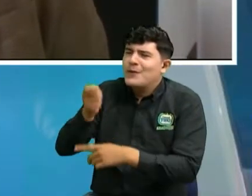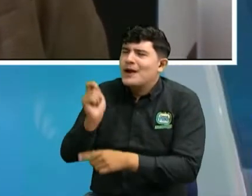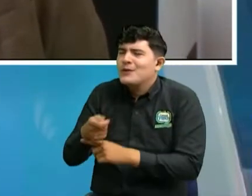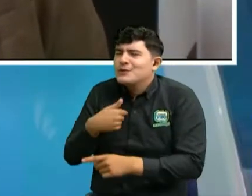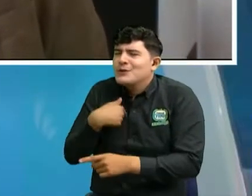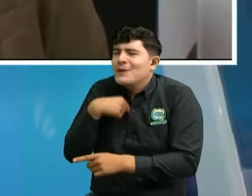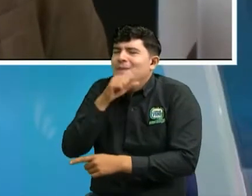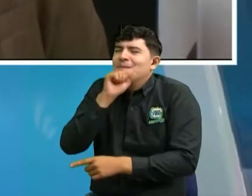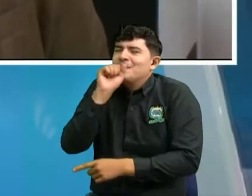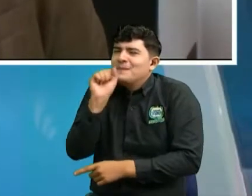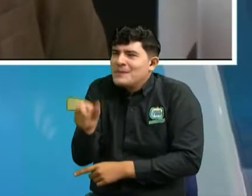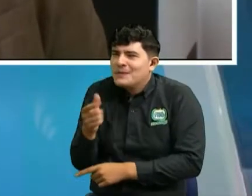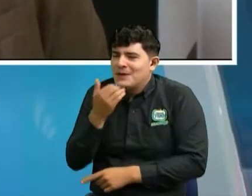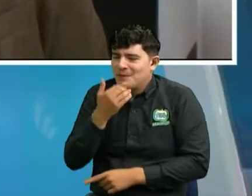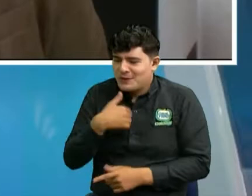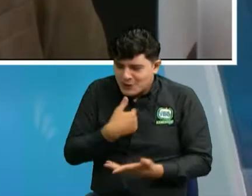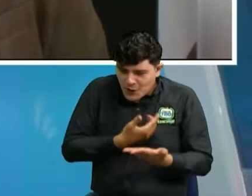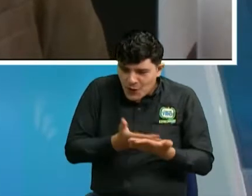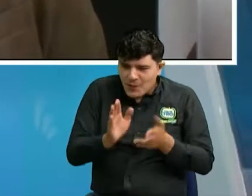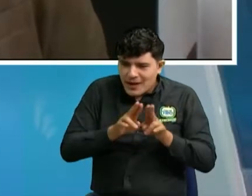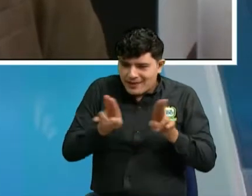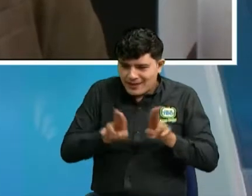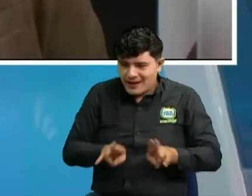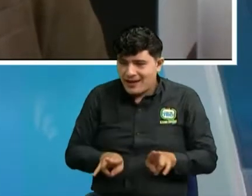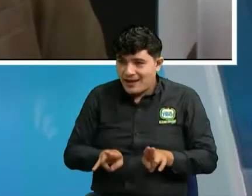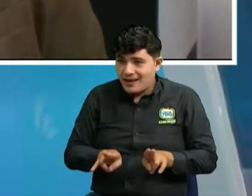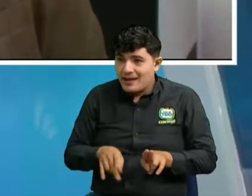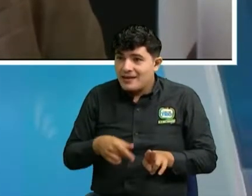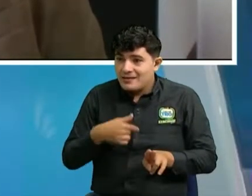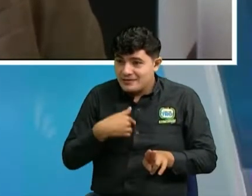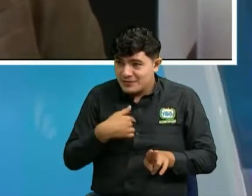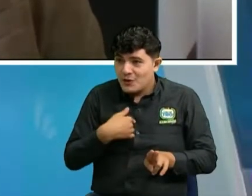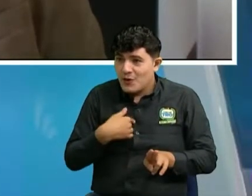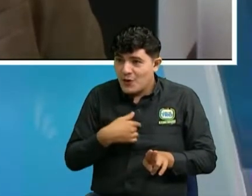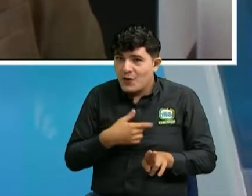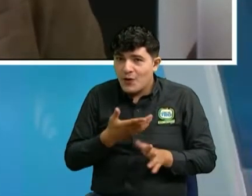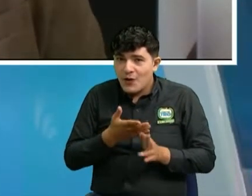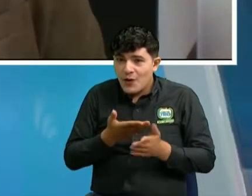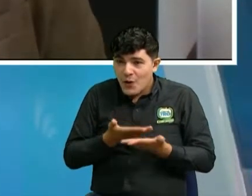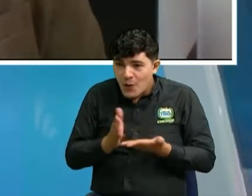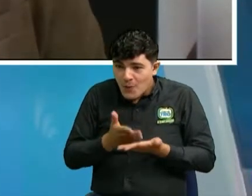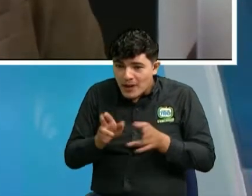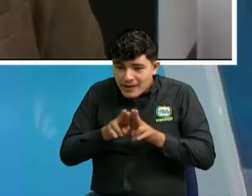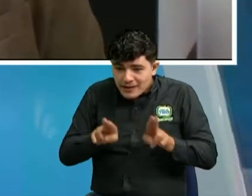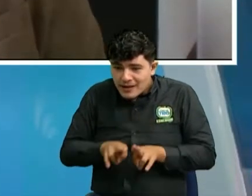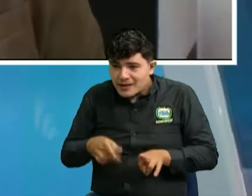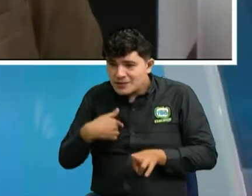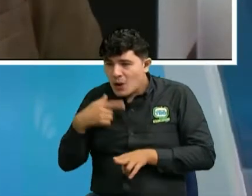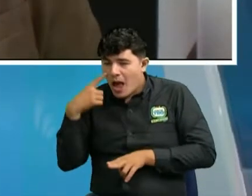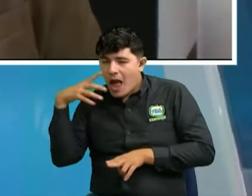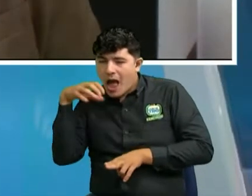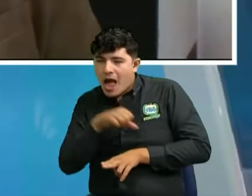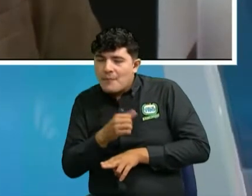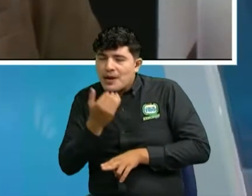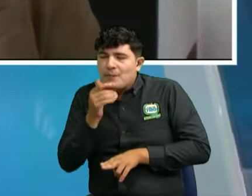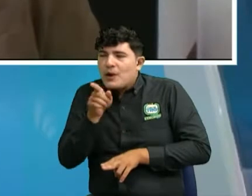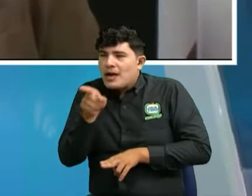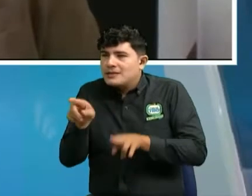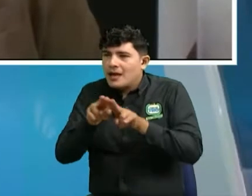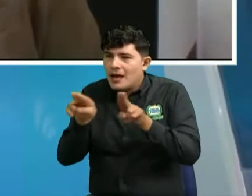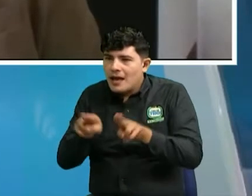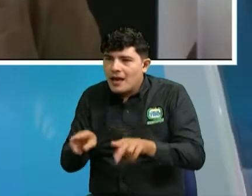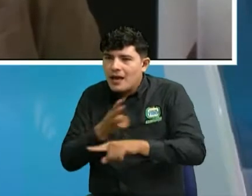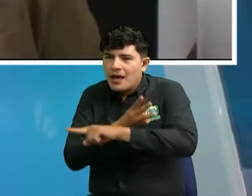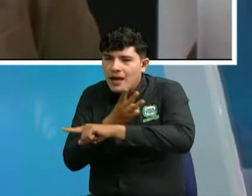soy comprobadora por internet cuando yo vaya a comprar en una página tengo que tener en cuenta que esa página tenga algún